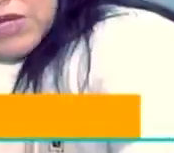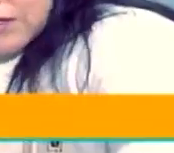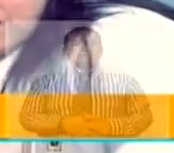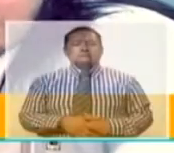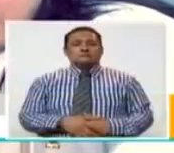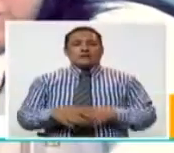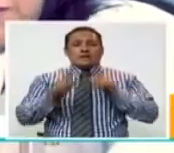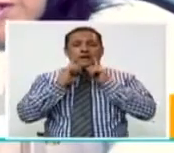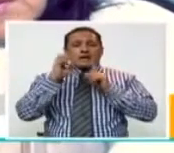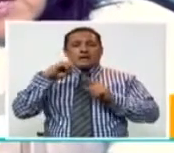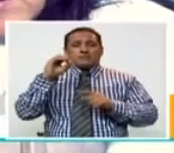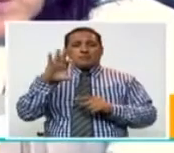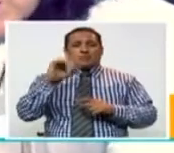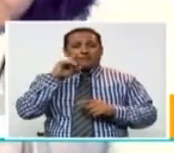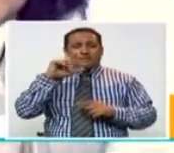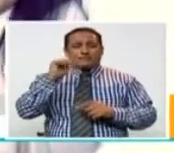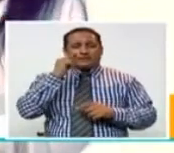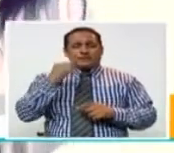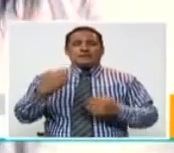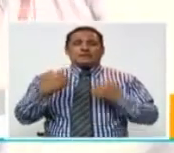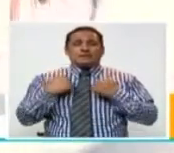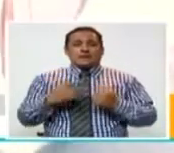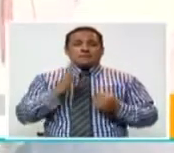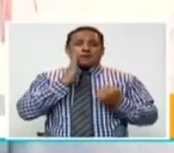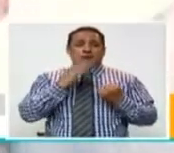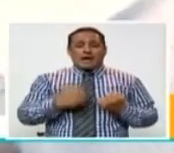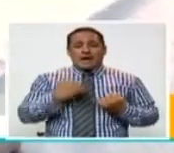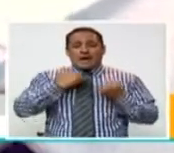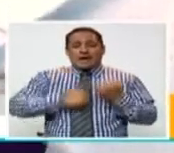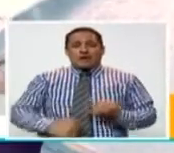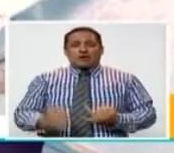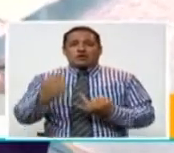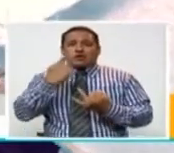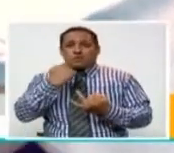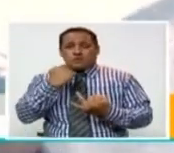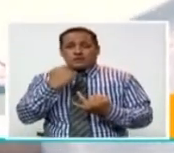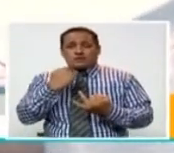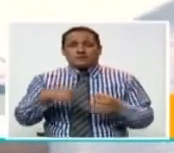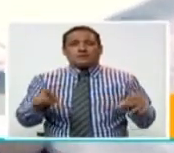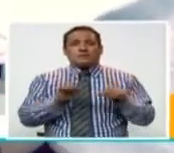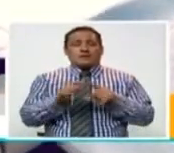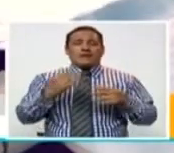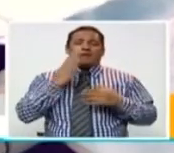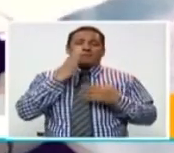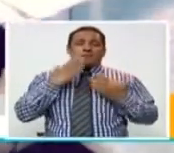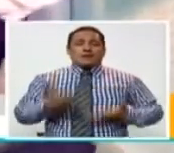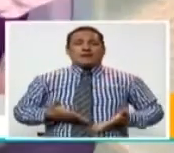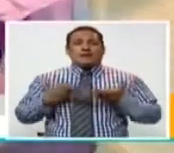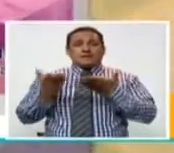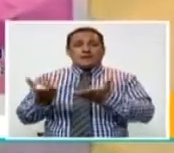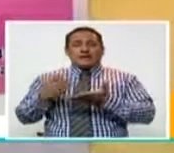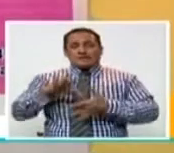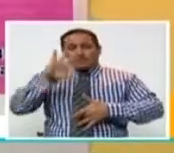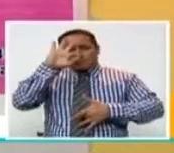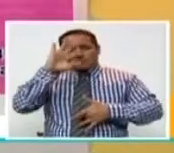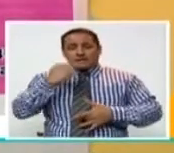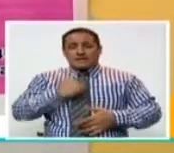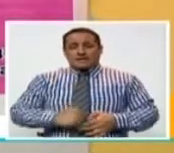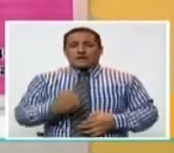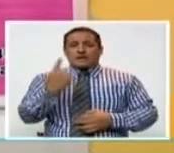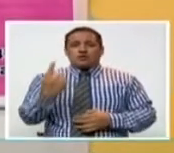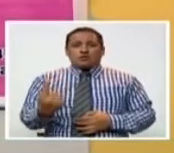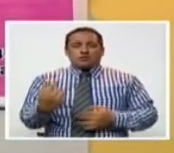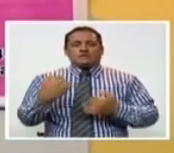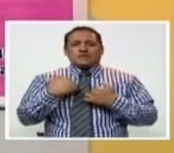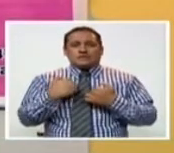La hemofilia se hereda de madre e hijo. Es la madre la que le lleva la enfermedad y el